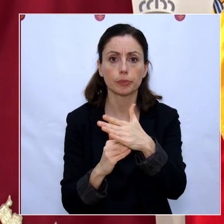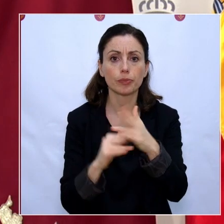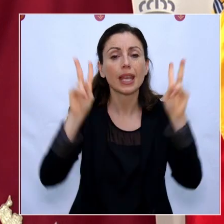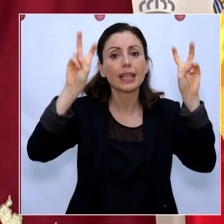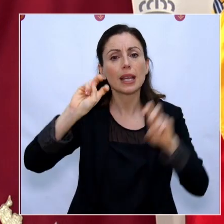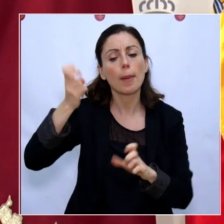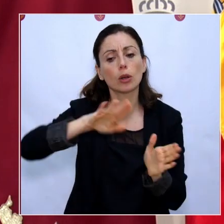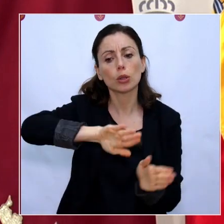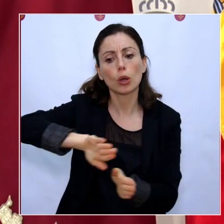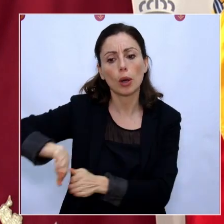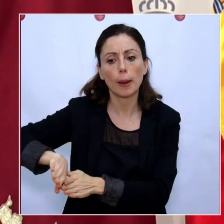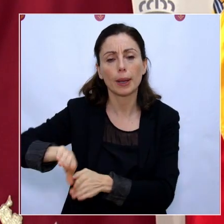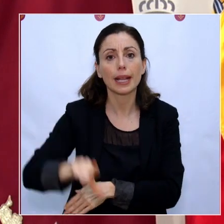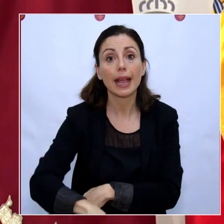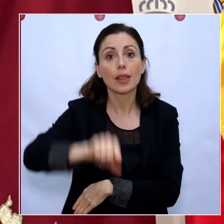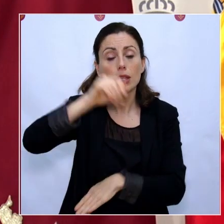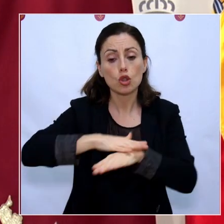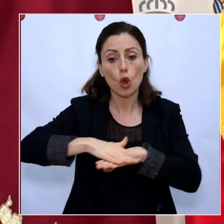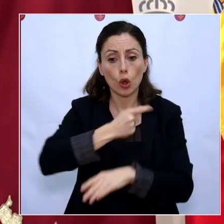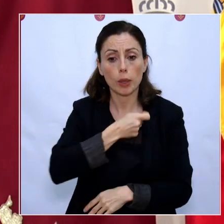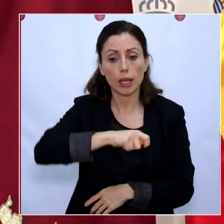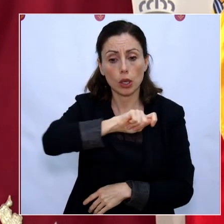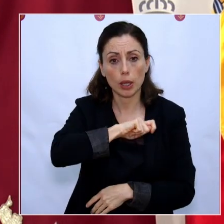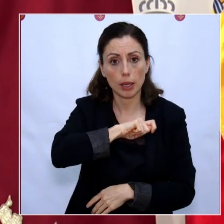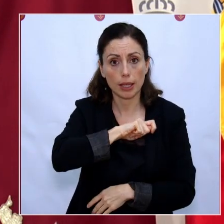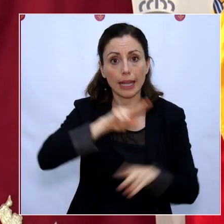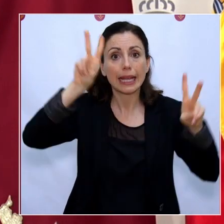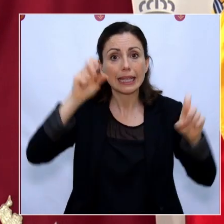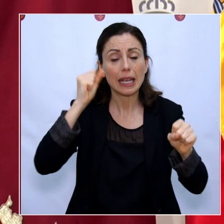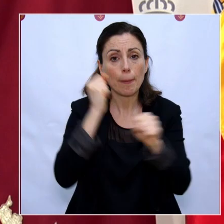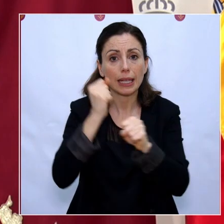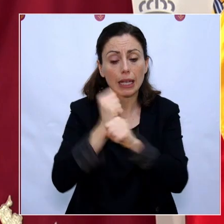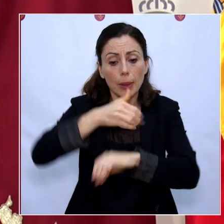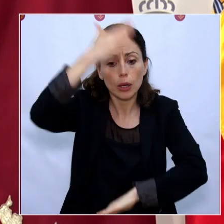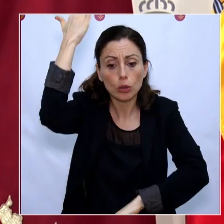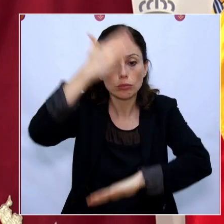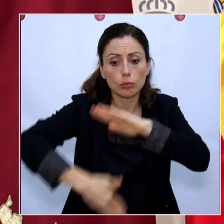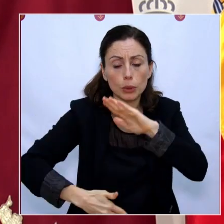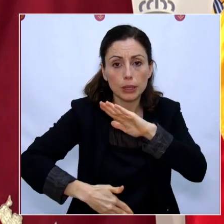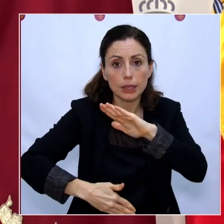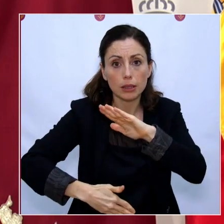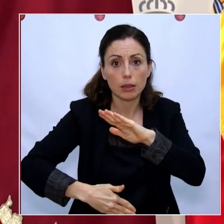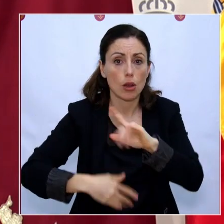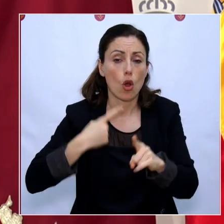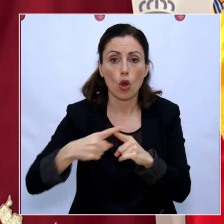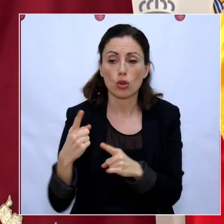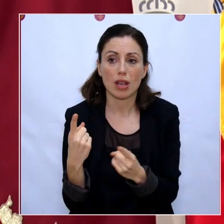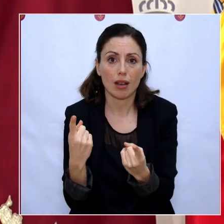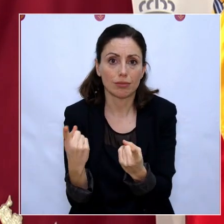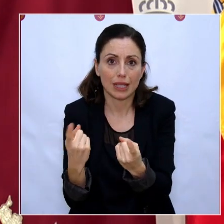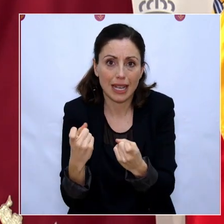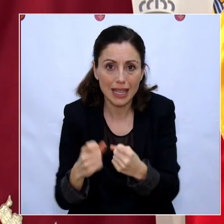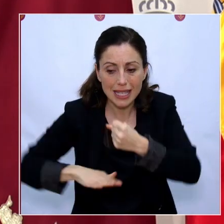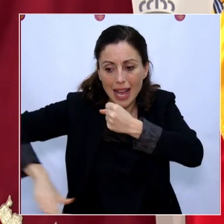parte, la decisión del Gobierno de España de limitar la actividad laboral a lo estrictamente necesario para